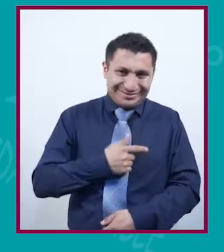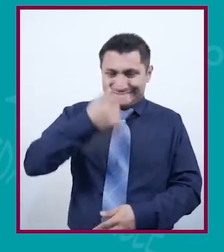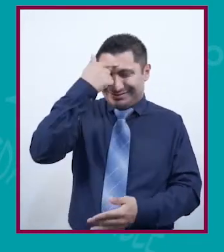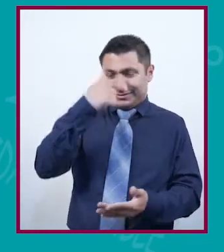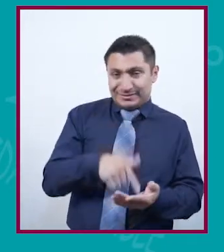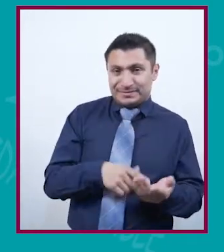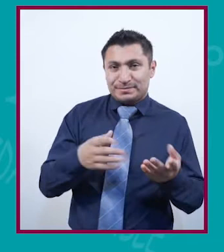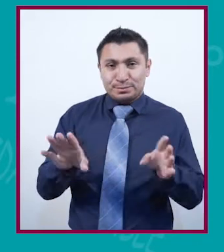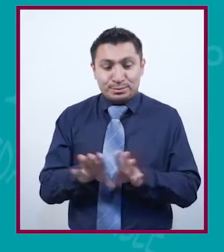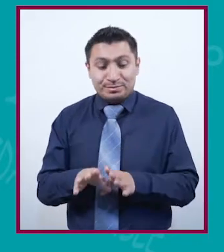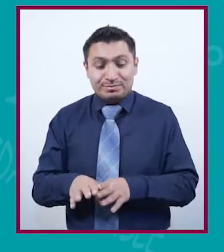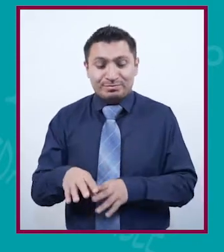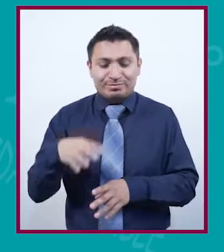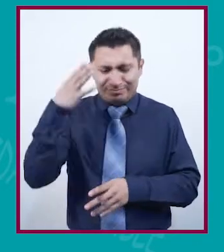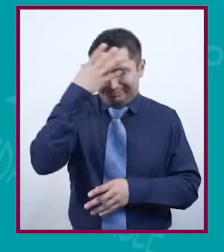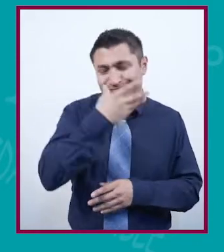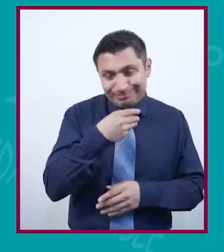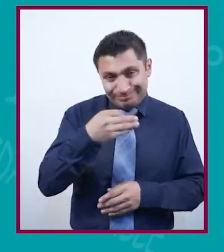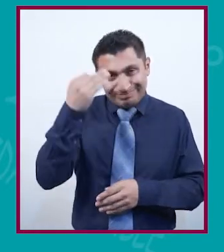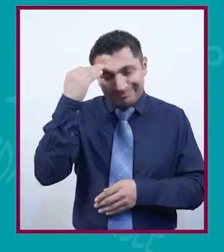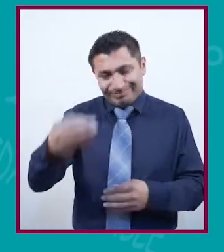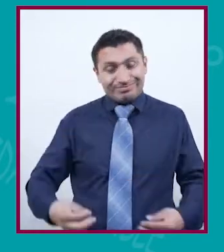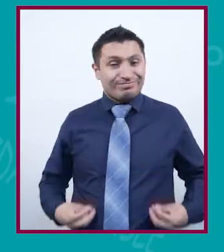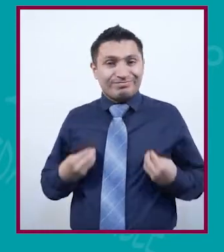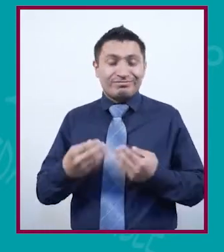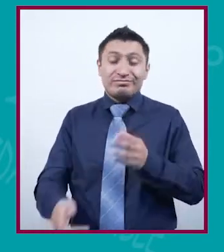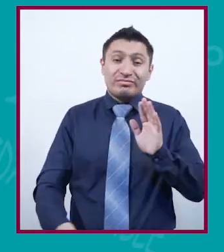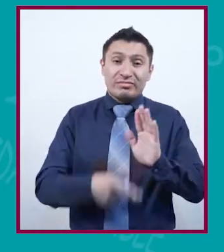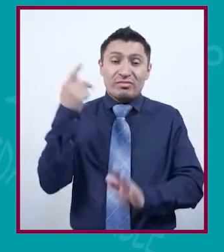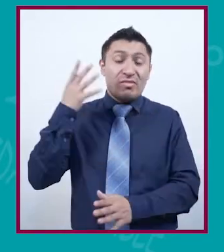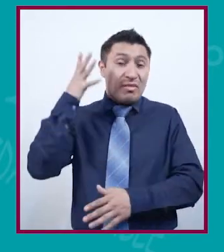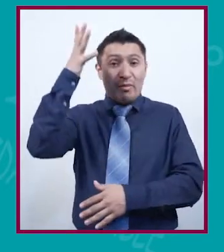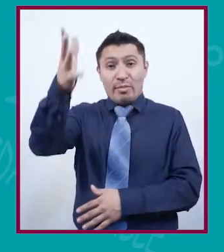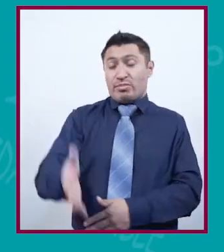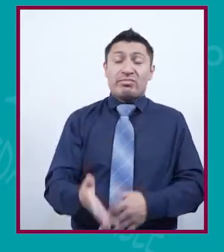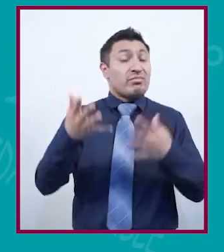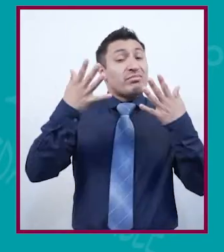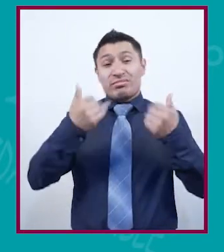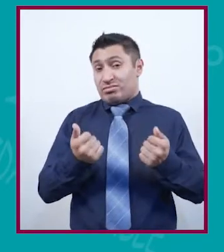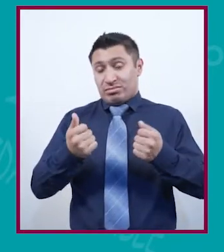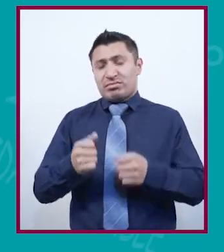disfruto. Creo que es una muy bonita etapa y que no la vas a poder repetir.